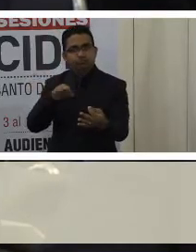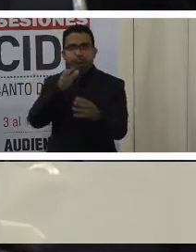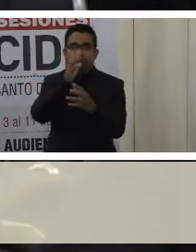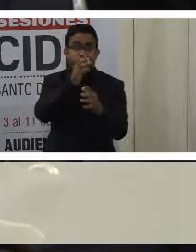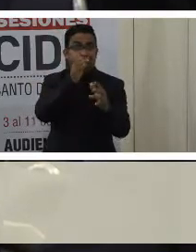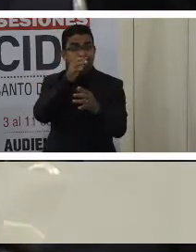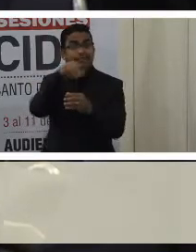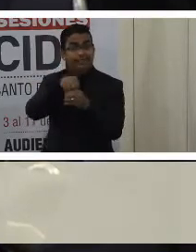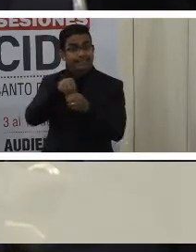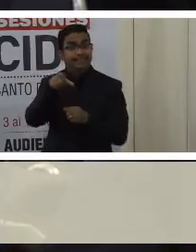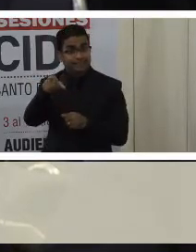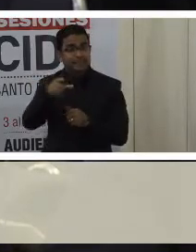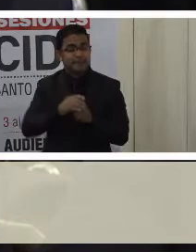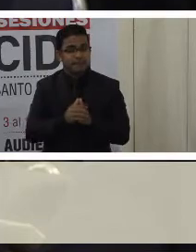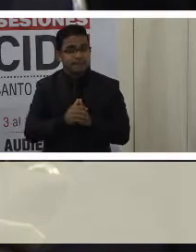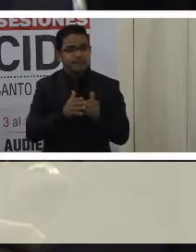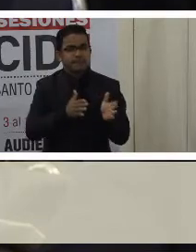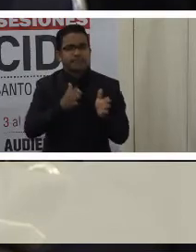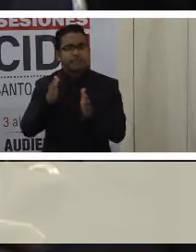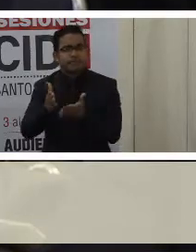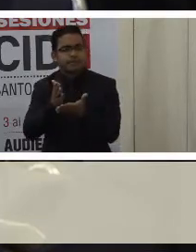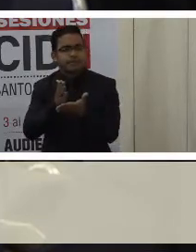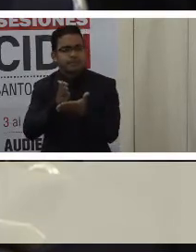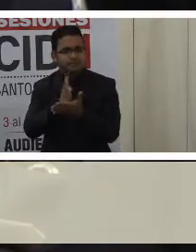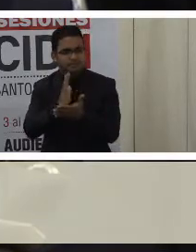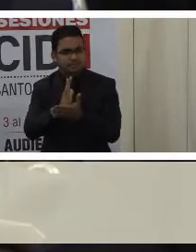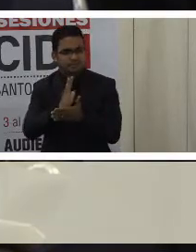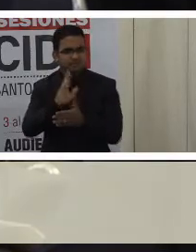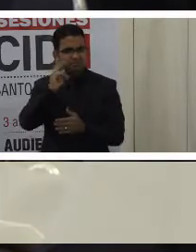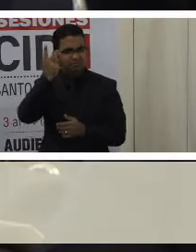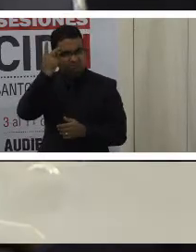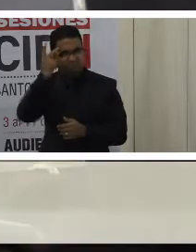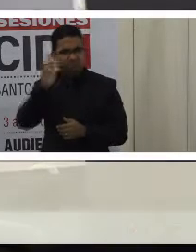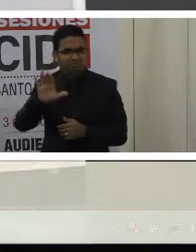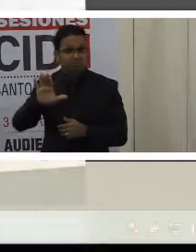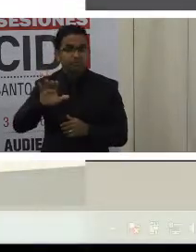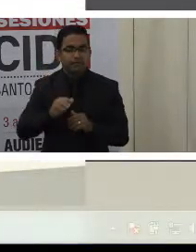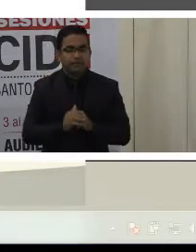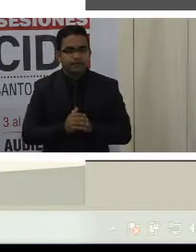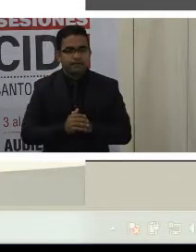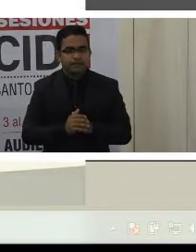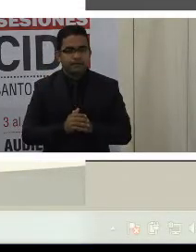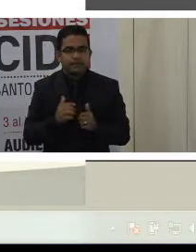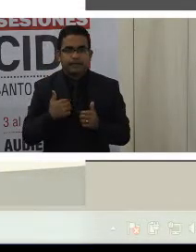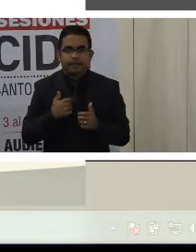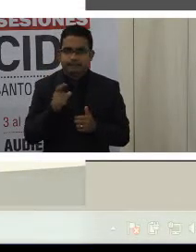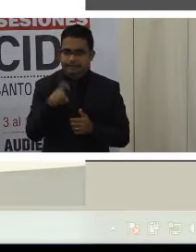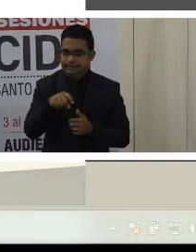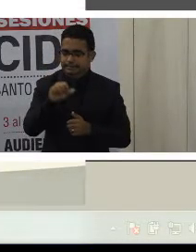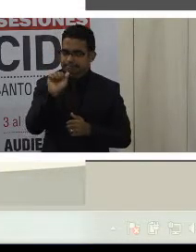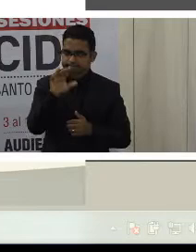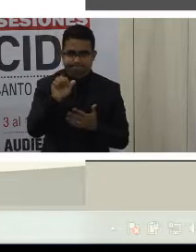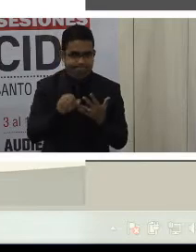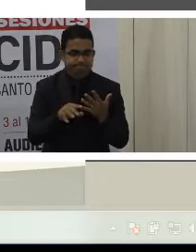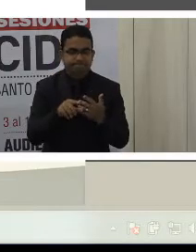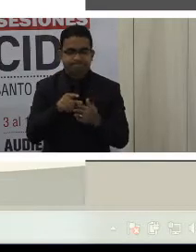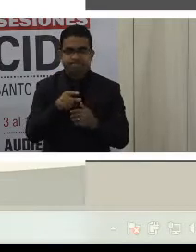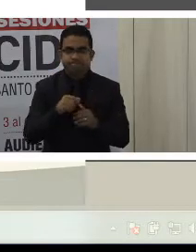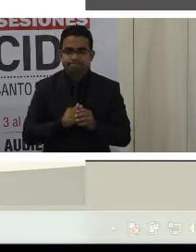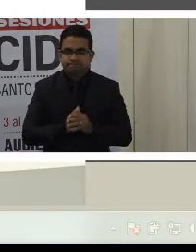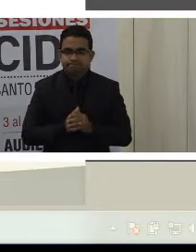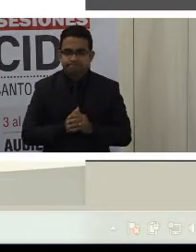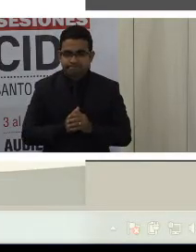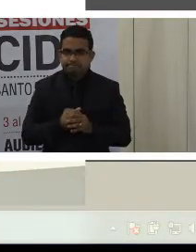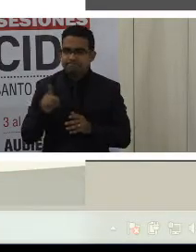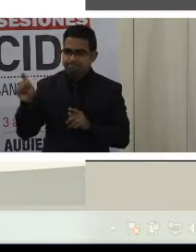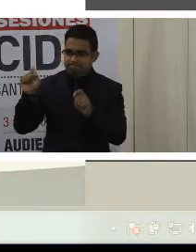Coros. En el área de derechos políticos, no quiero terminar sin tocar este tema, hemos tenido adelante un